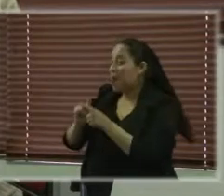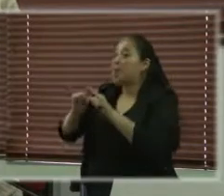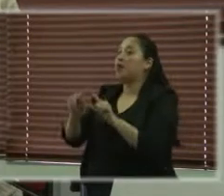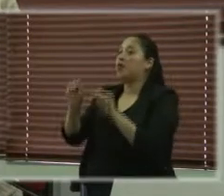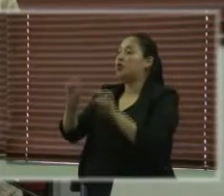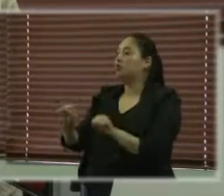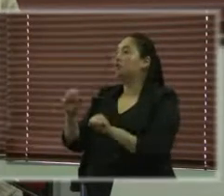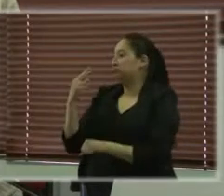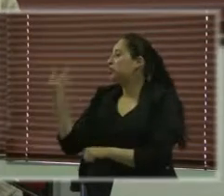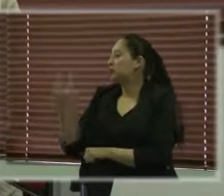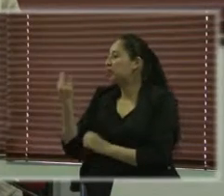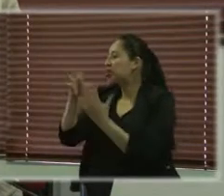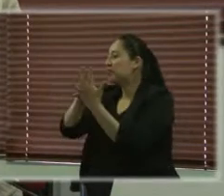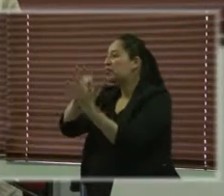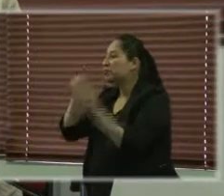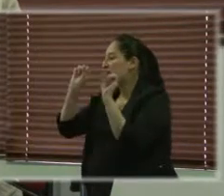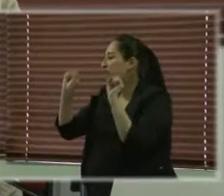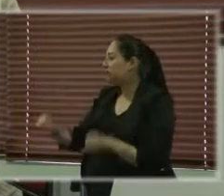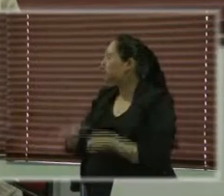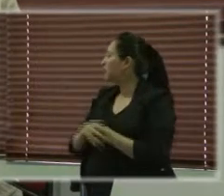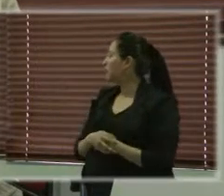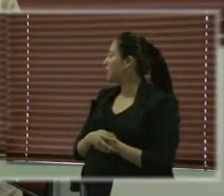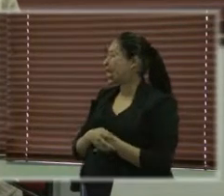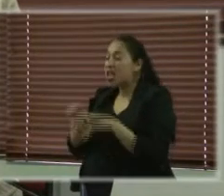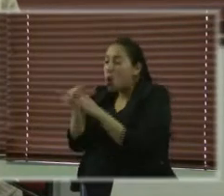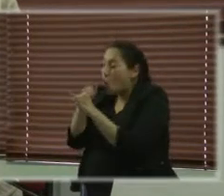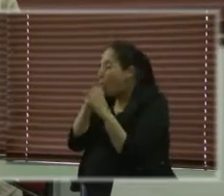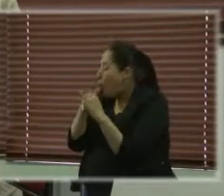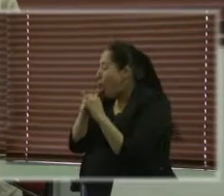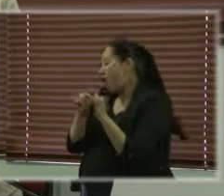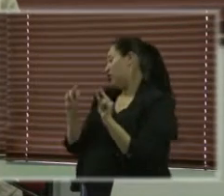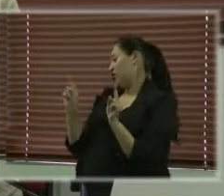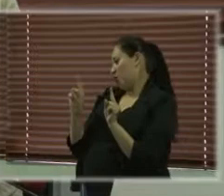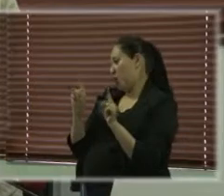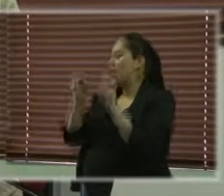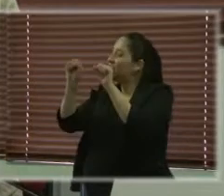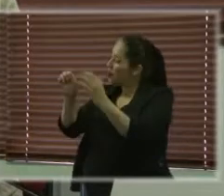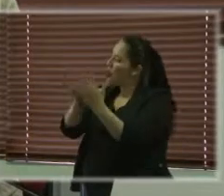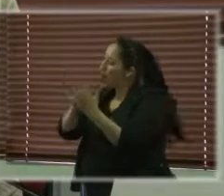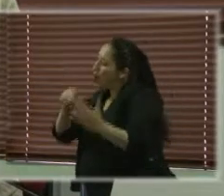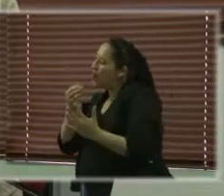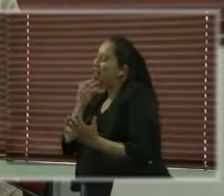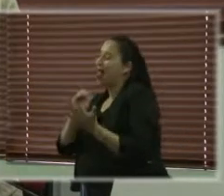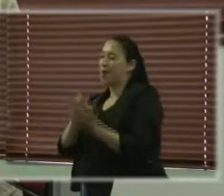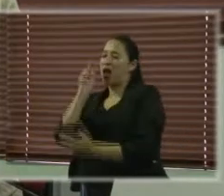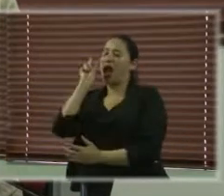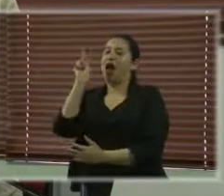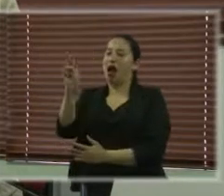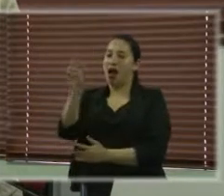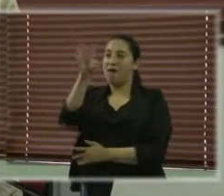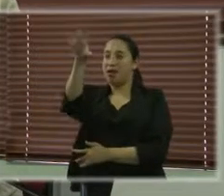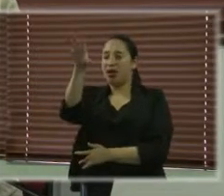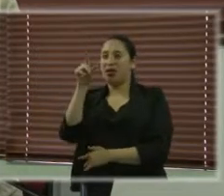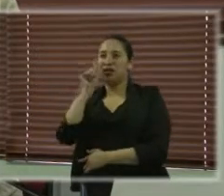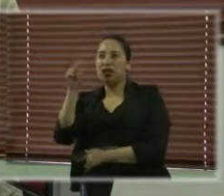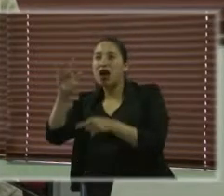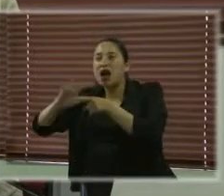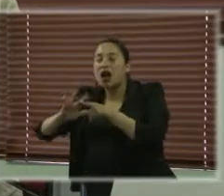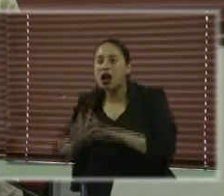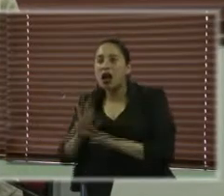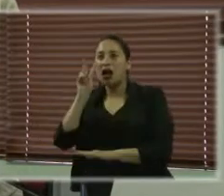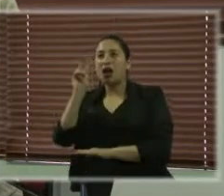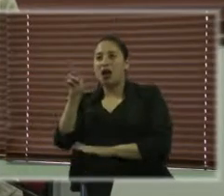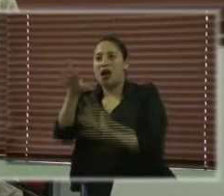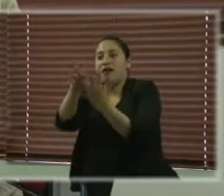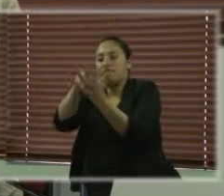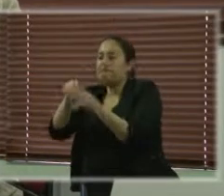significa que se puede hacer algo similar, porque uno de los eslogans, digamos, una de las